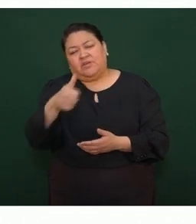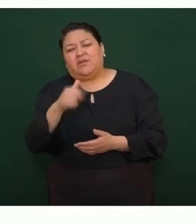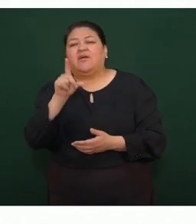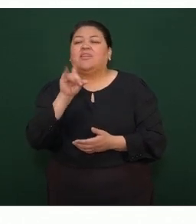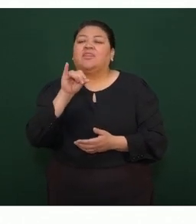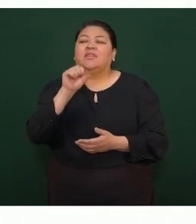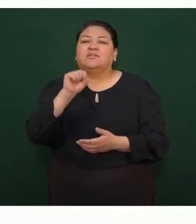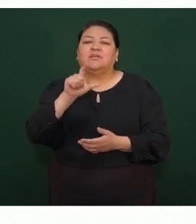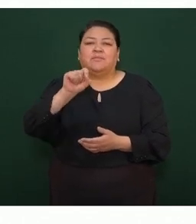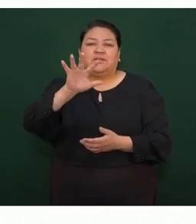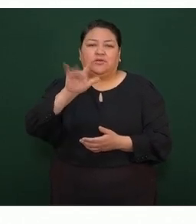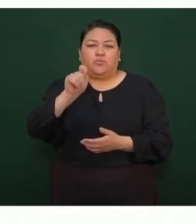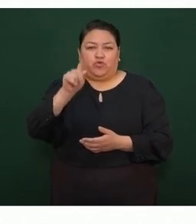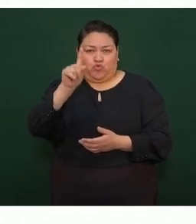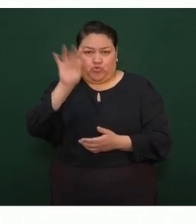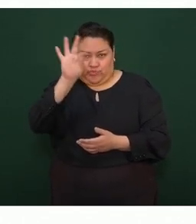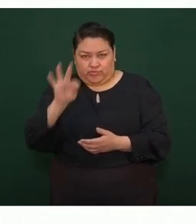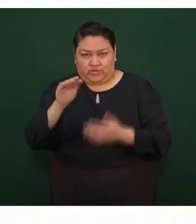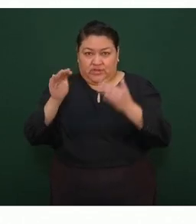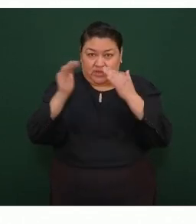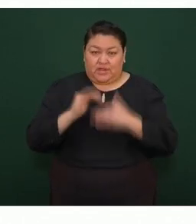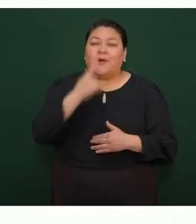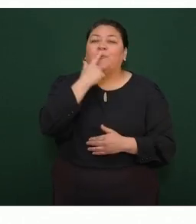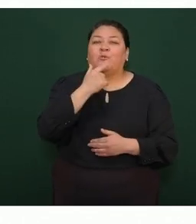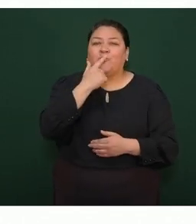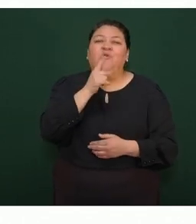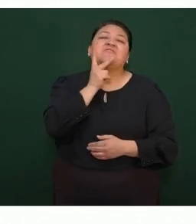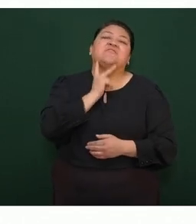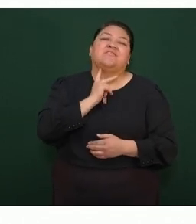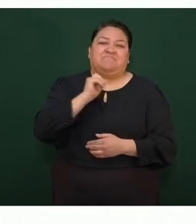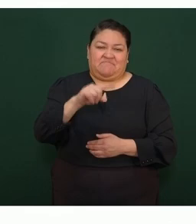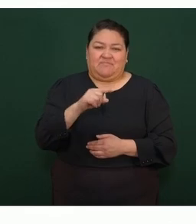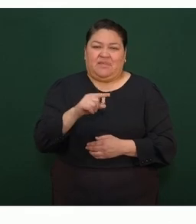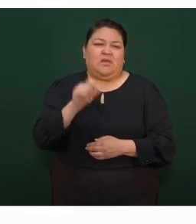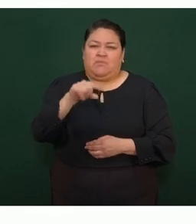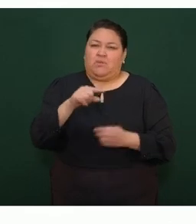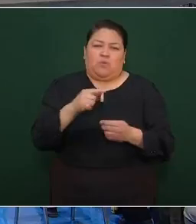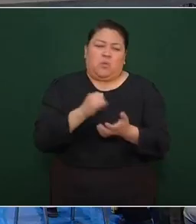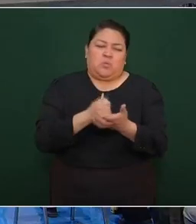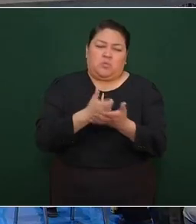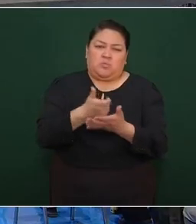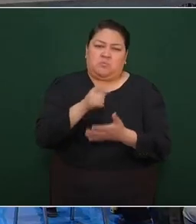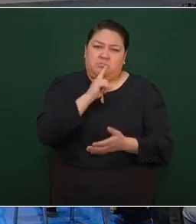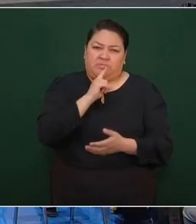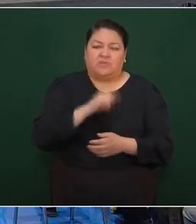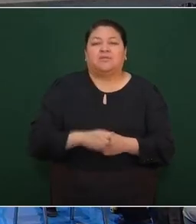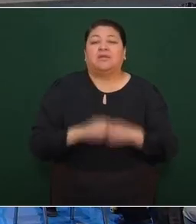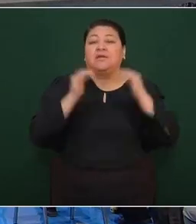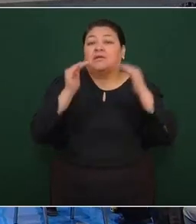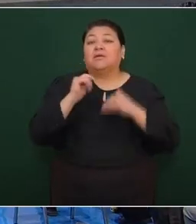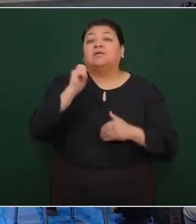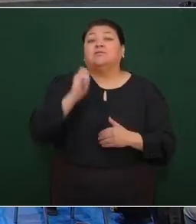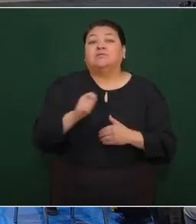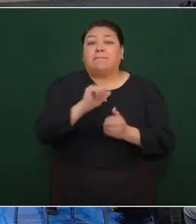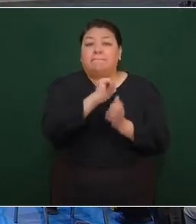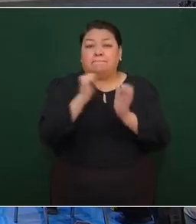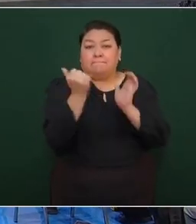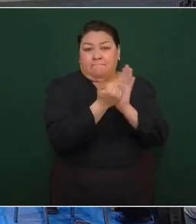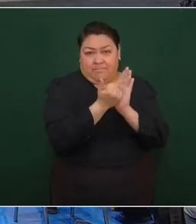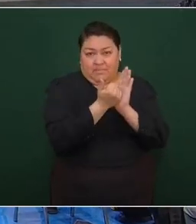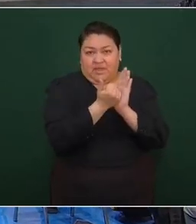de 25.1 por ciento y la premium continuará sin ningún incentivo. En términos de marcas